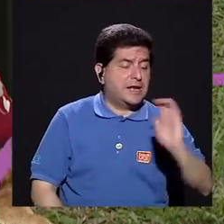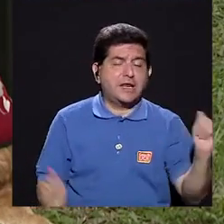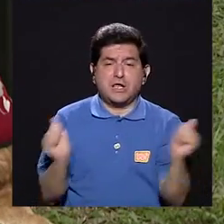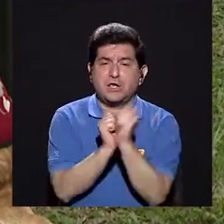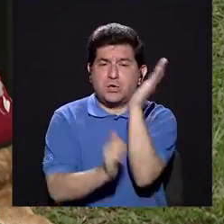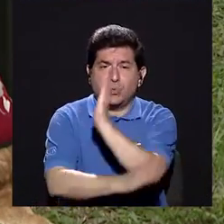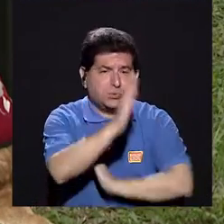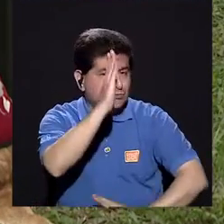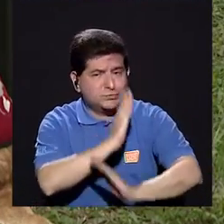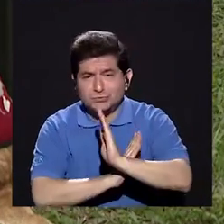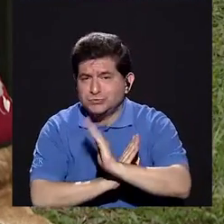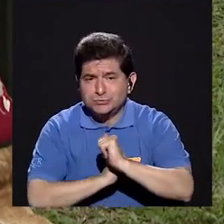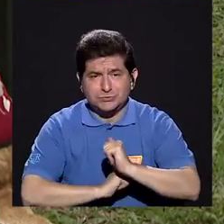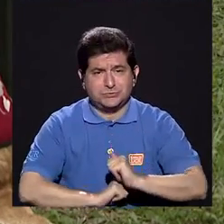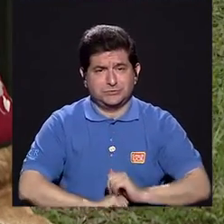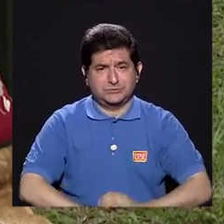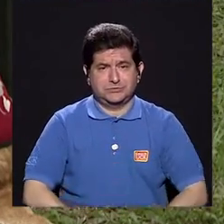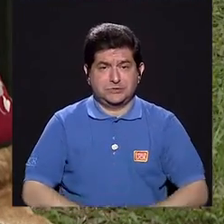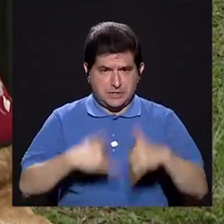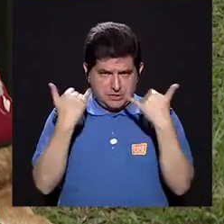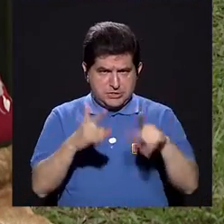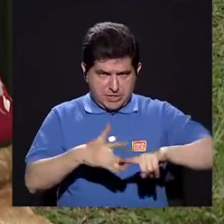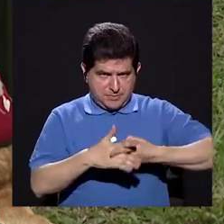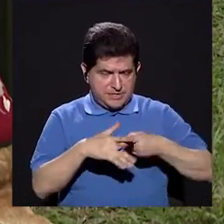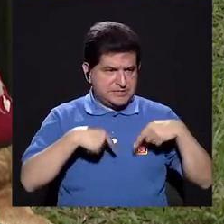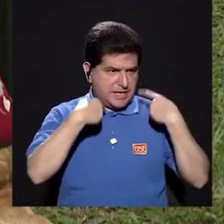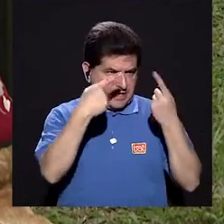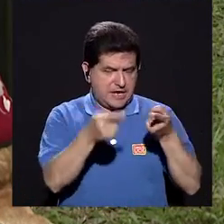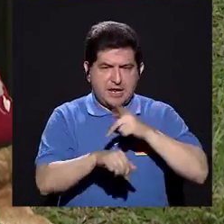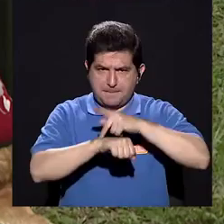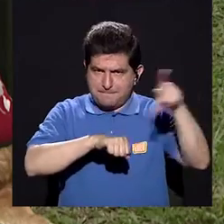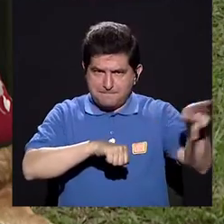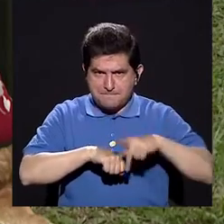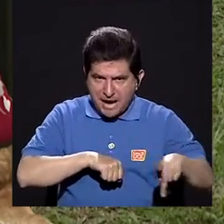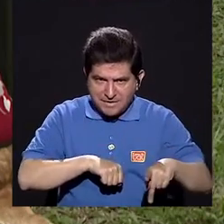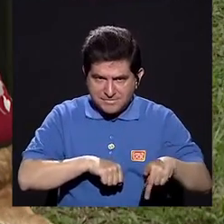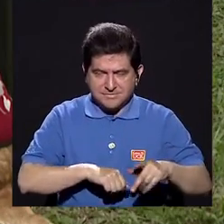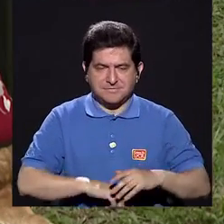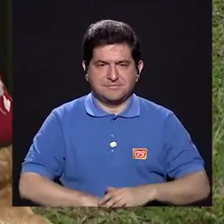niños con discapacidad. Ya empezamos a ir a Pérez Celedón.